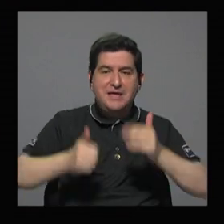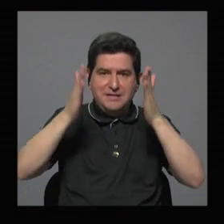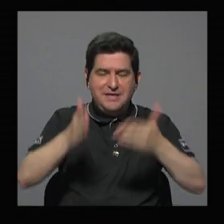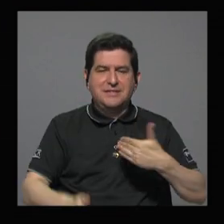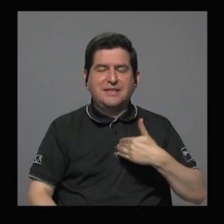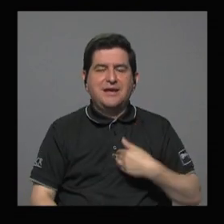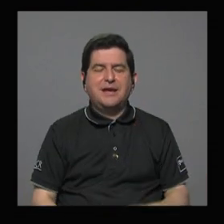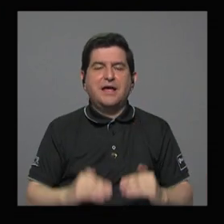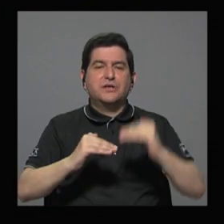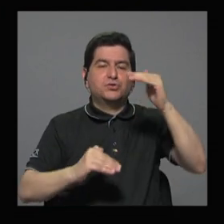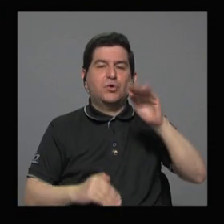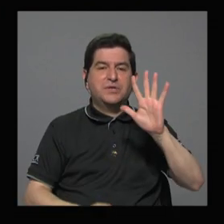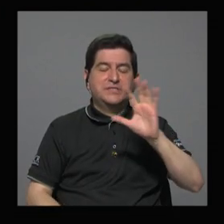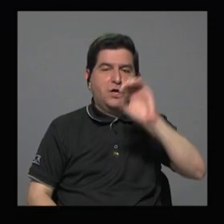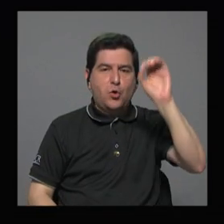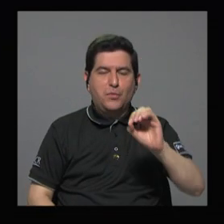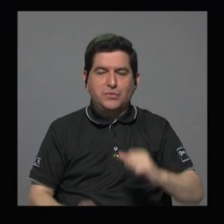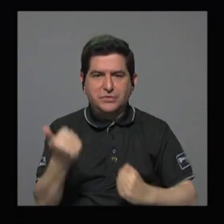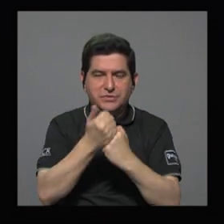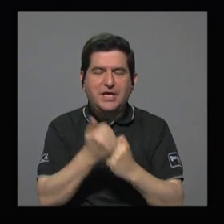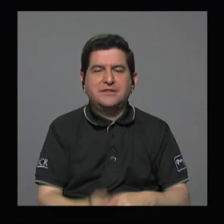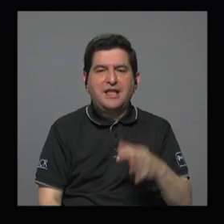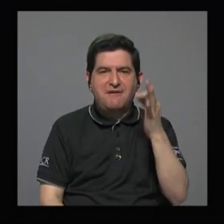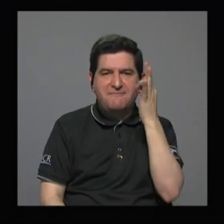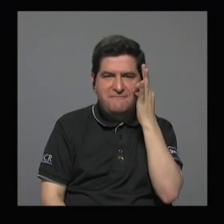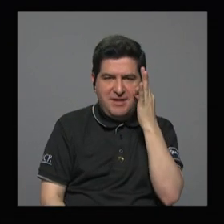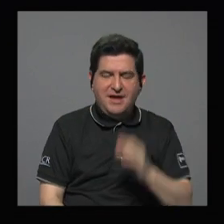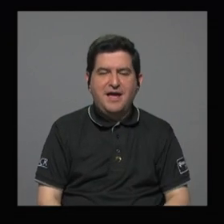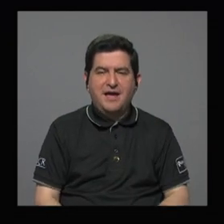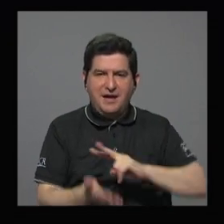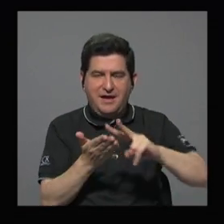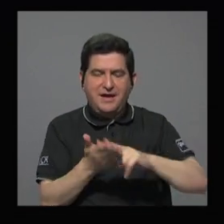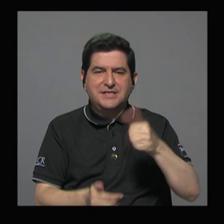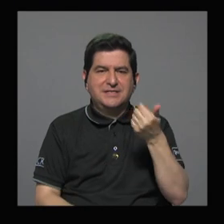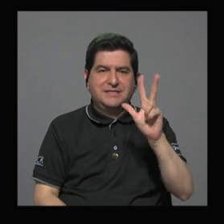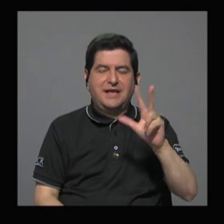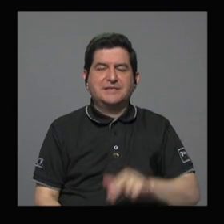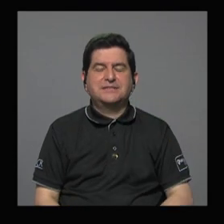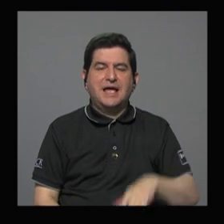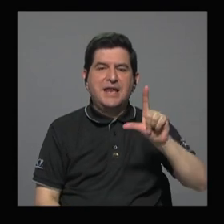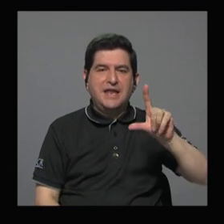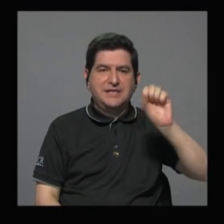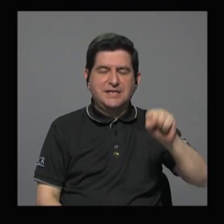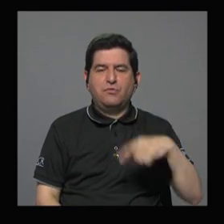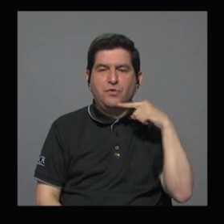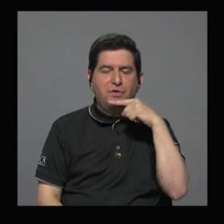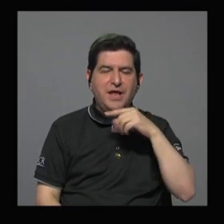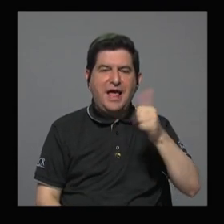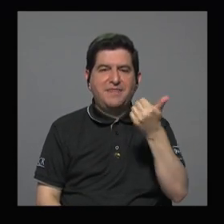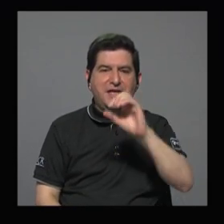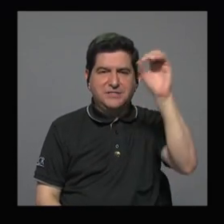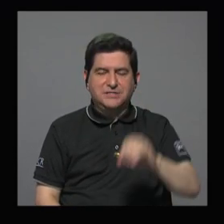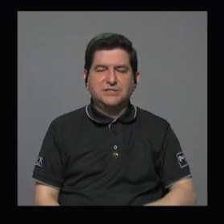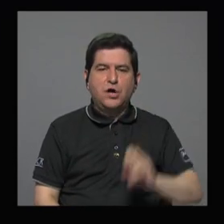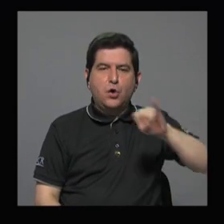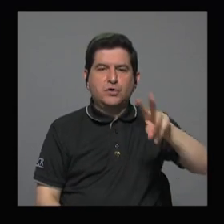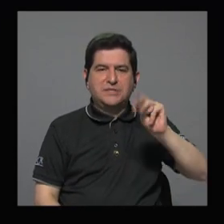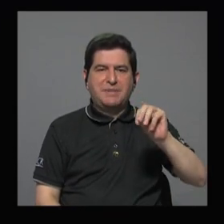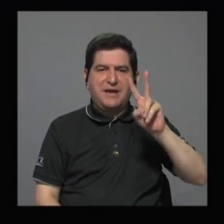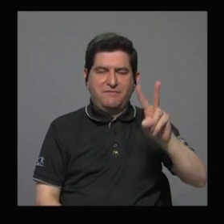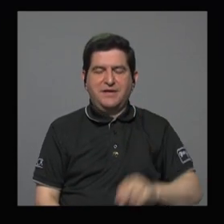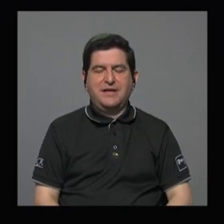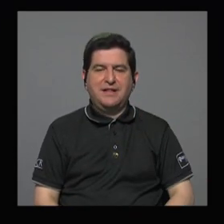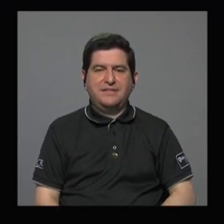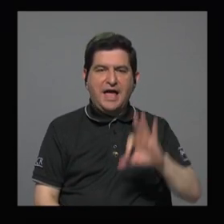tienen más de 5% de respaldo Figueres del PLN con 13% Linet Saburido del PUS con 10% José María Villalta